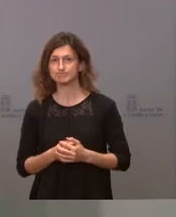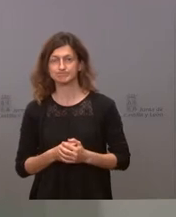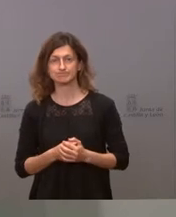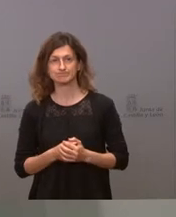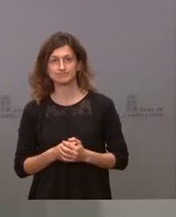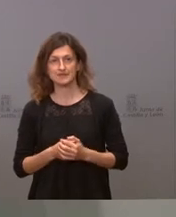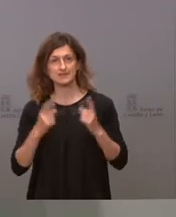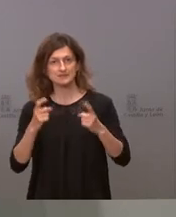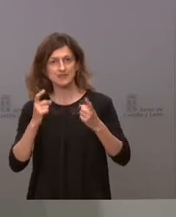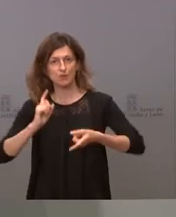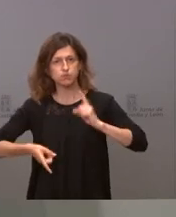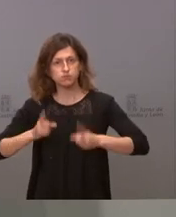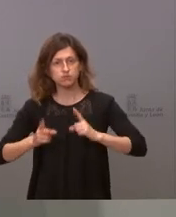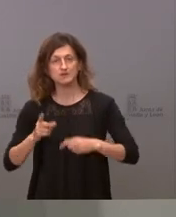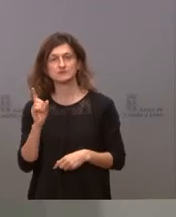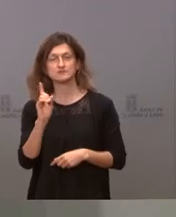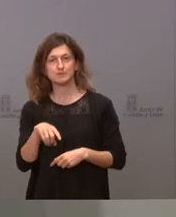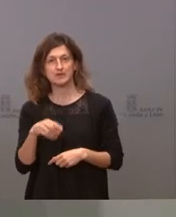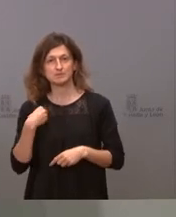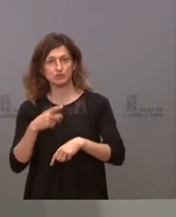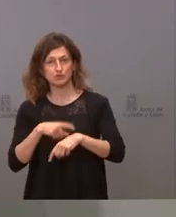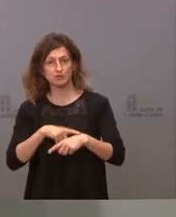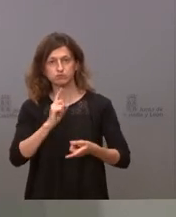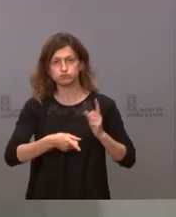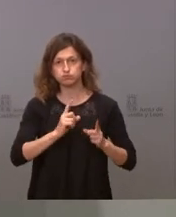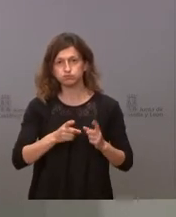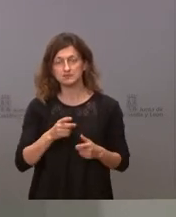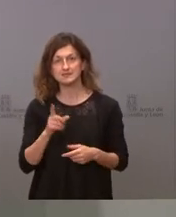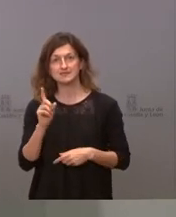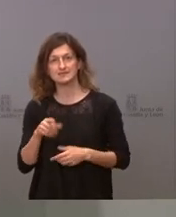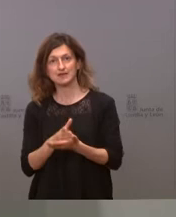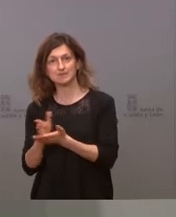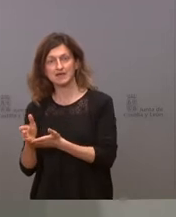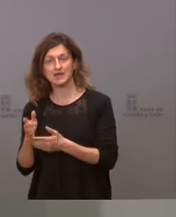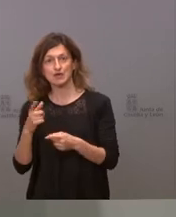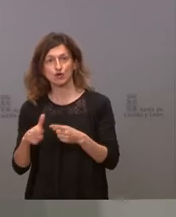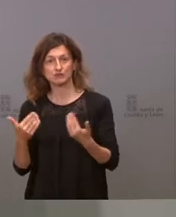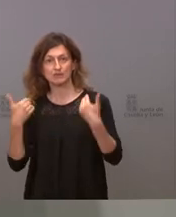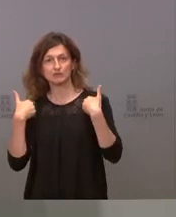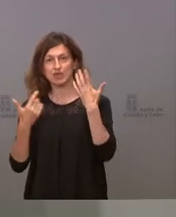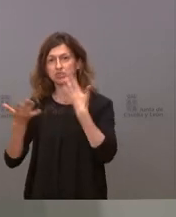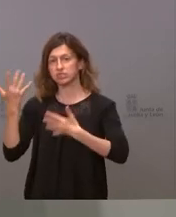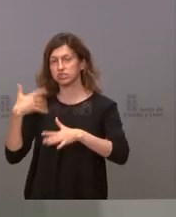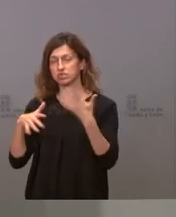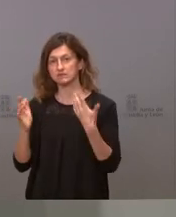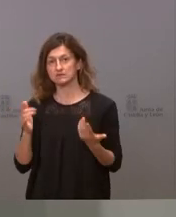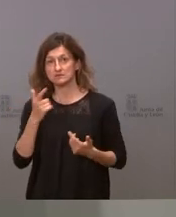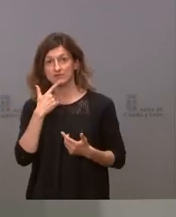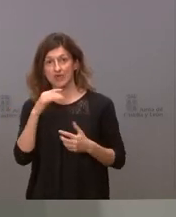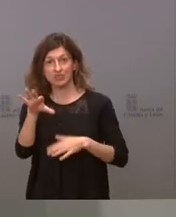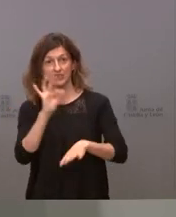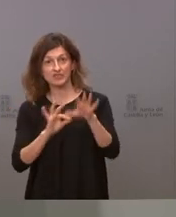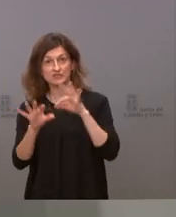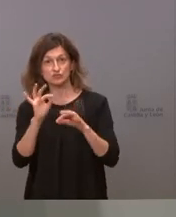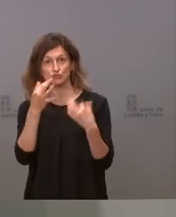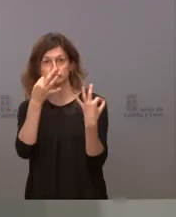el autoritarismo y a la vez que se ejerce el autoritarismo eludir las responsabilidades diciendo que las decisiones